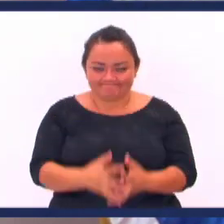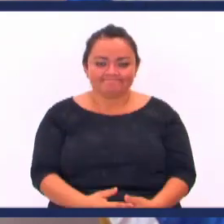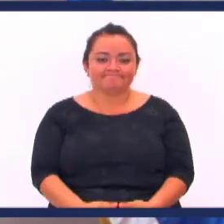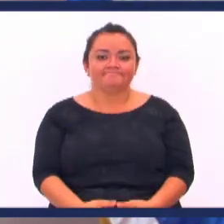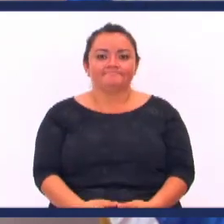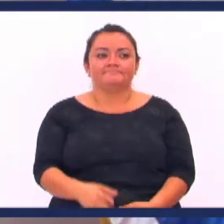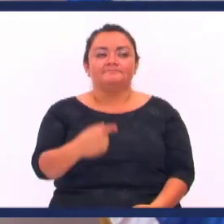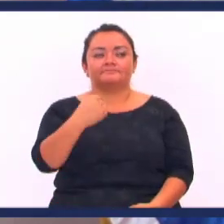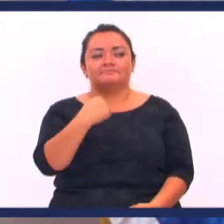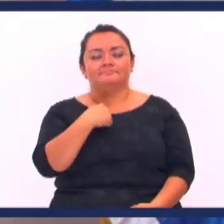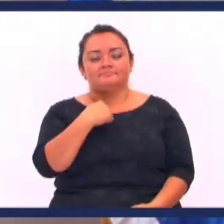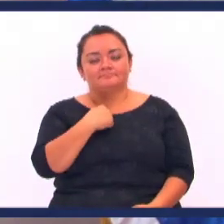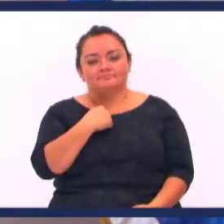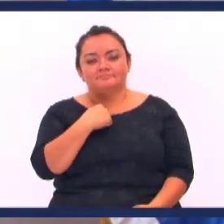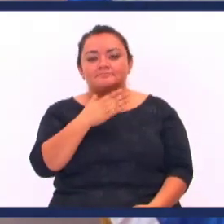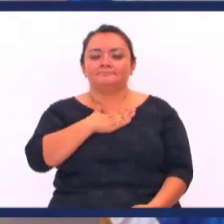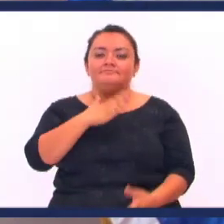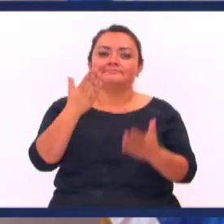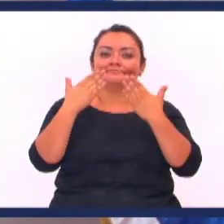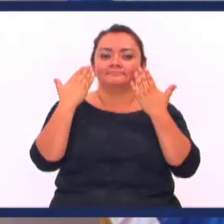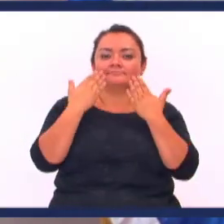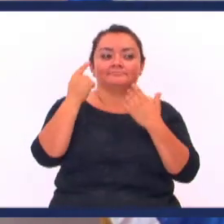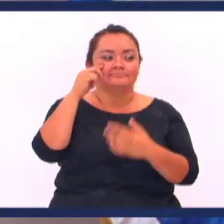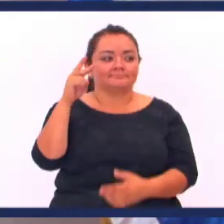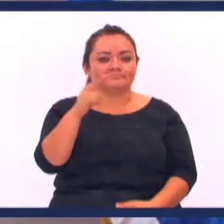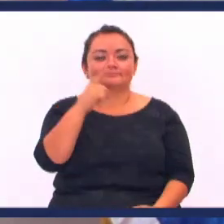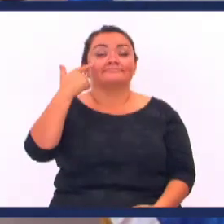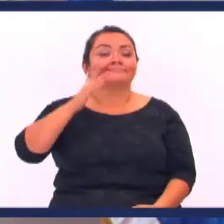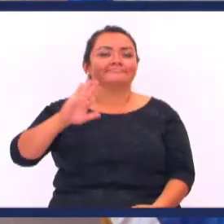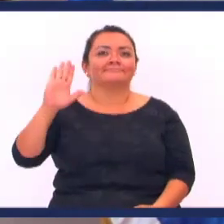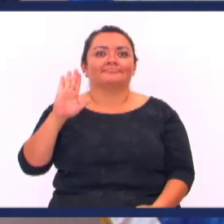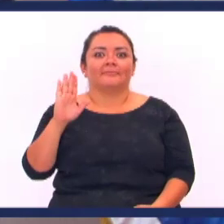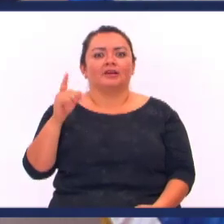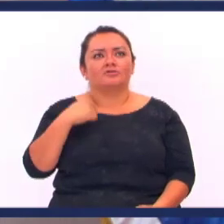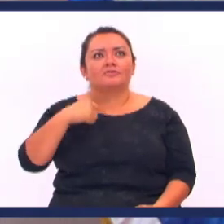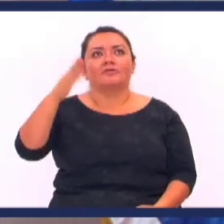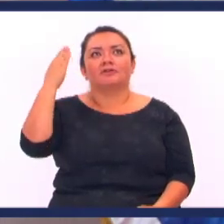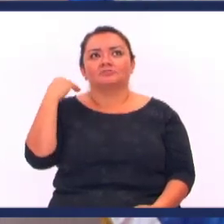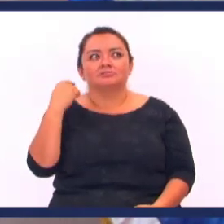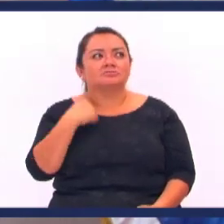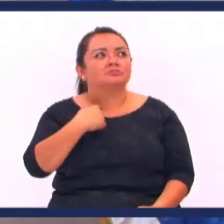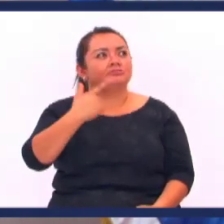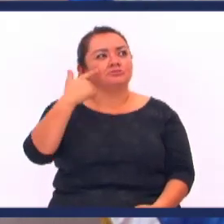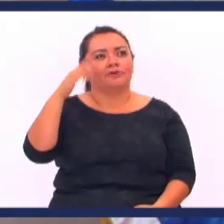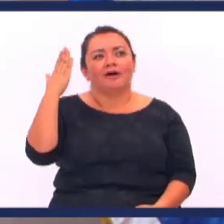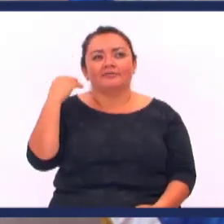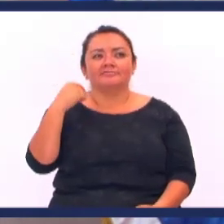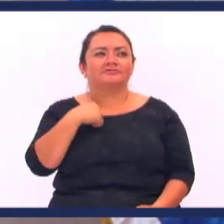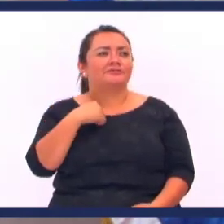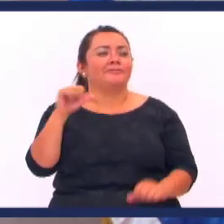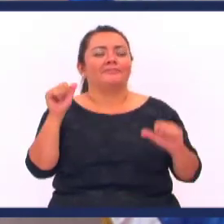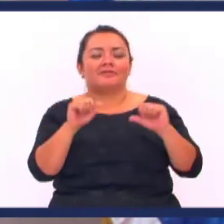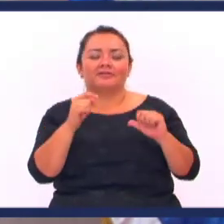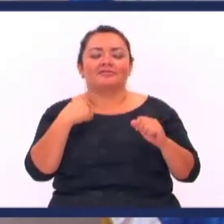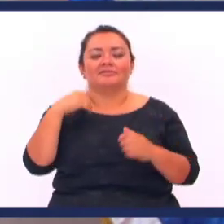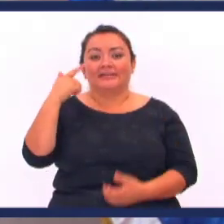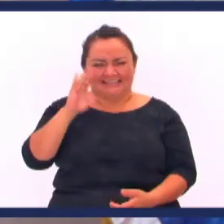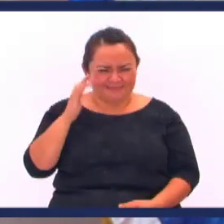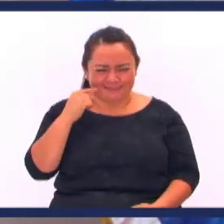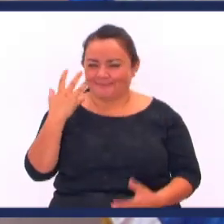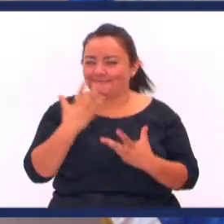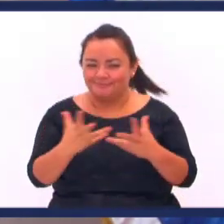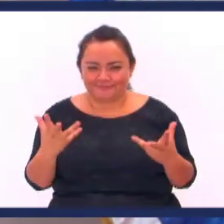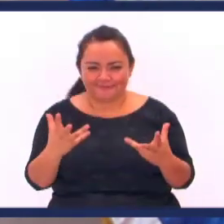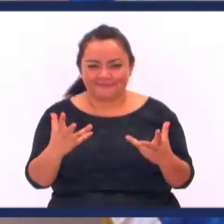Yo me gozo En escuchar los testimonios De que Ey cuando yo era esta forma Yo en otro día fui esto Yo lo otro